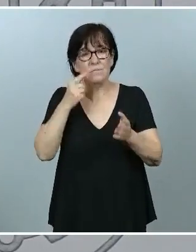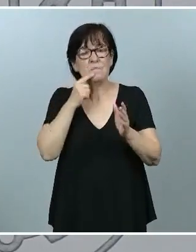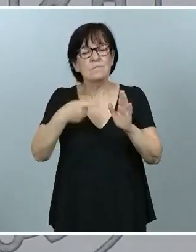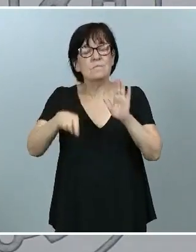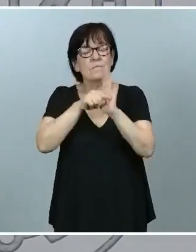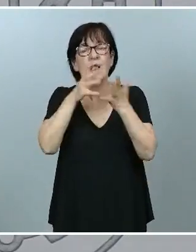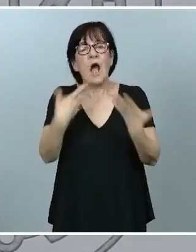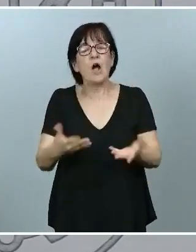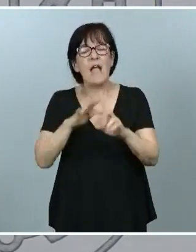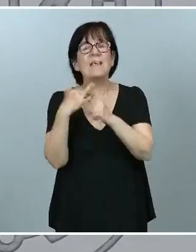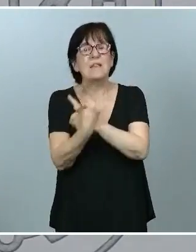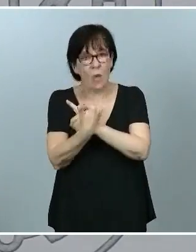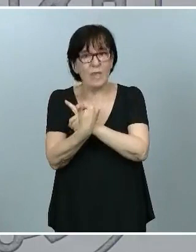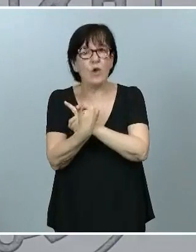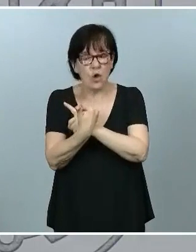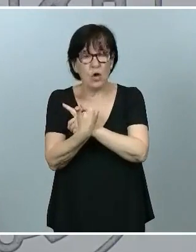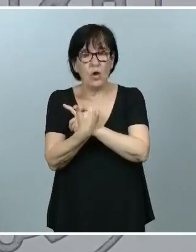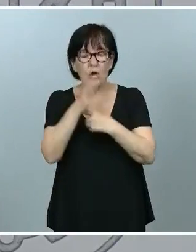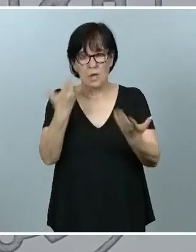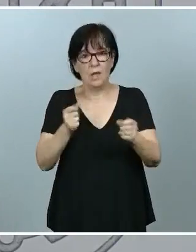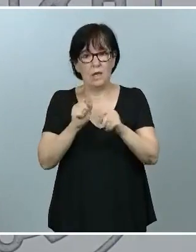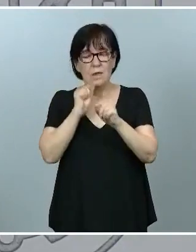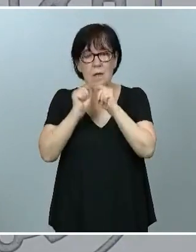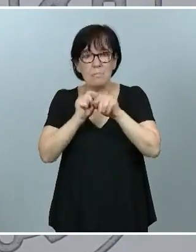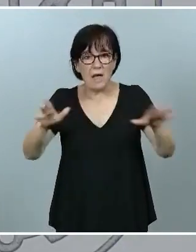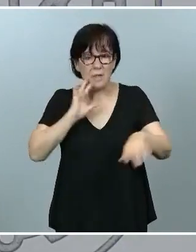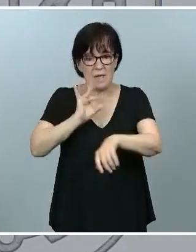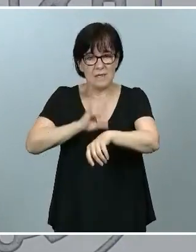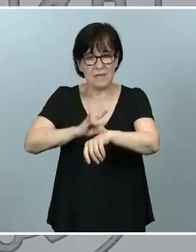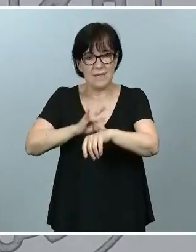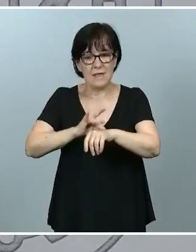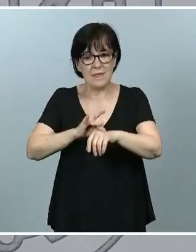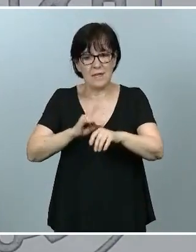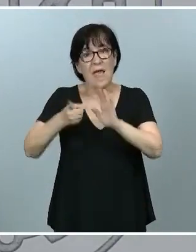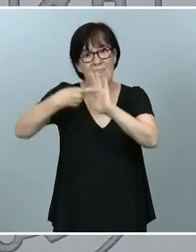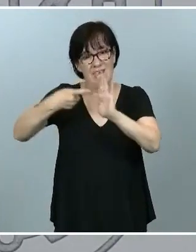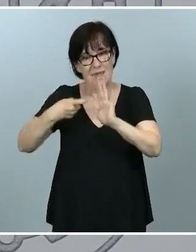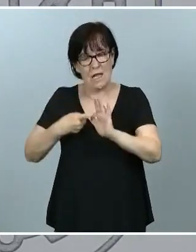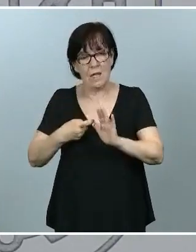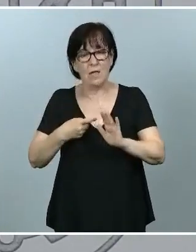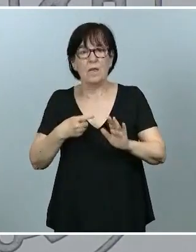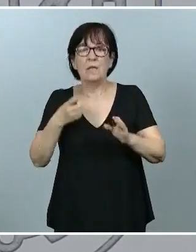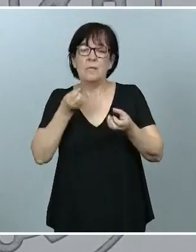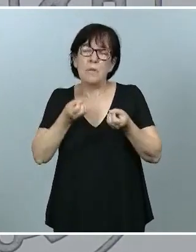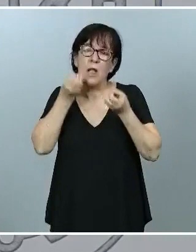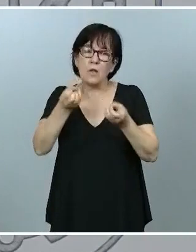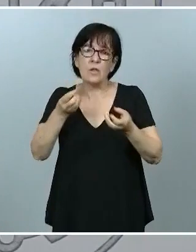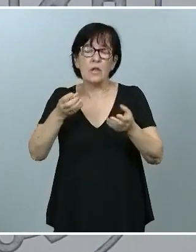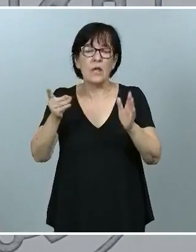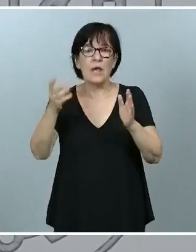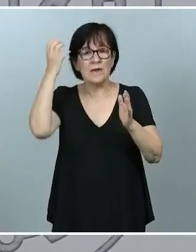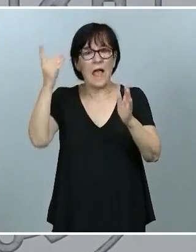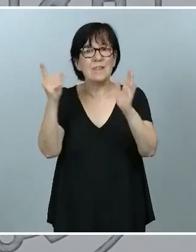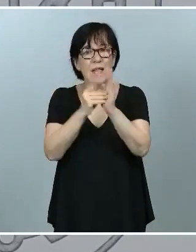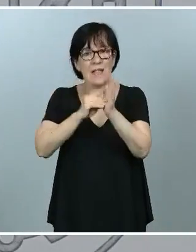hoy en relación a esta pandemia sanitaria y a la desescalada y también para contarles el Real Decreto-Ley que hemos